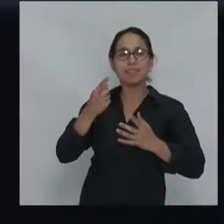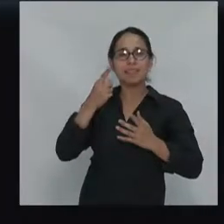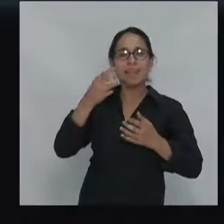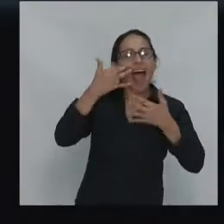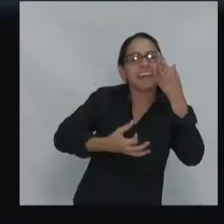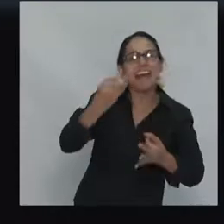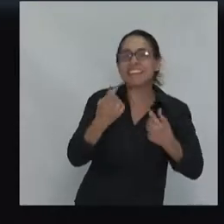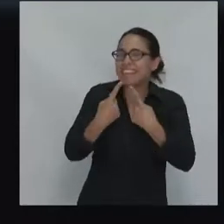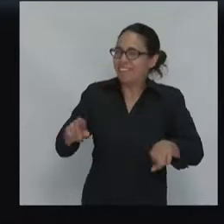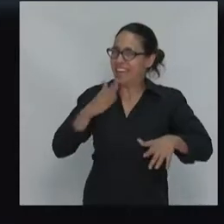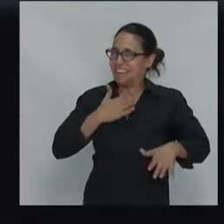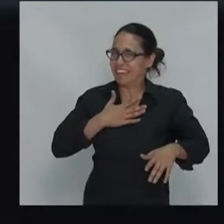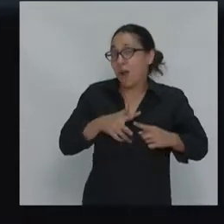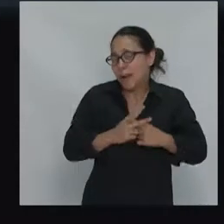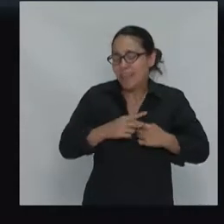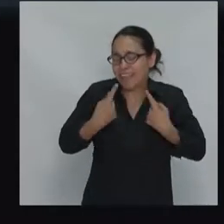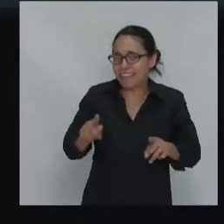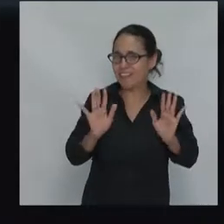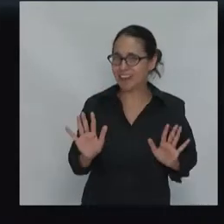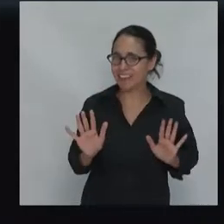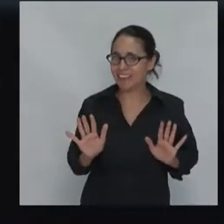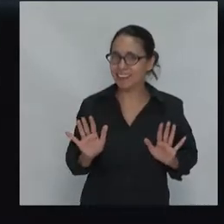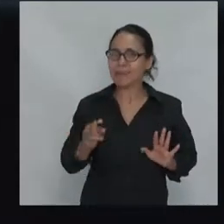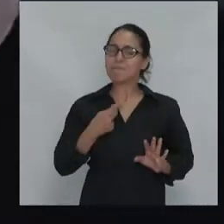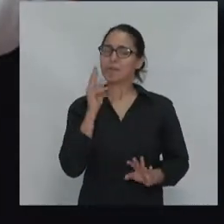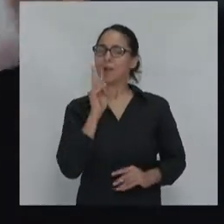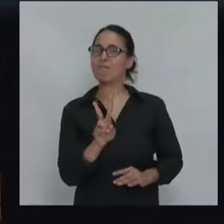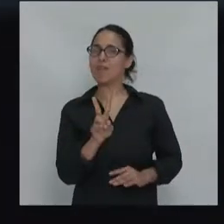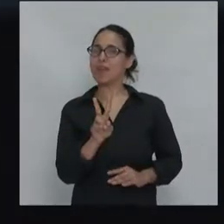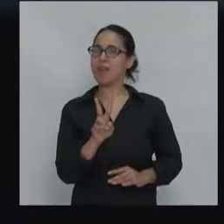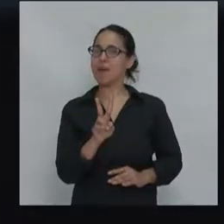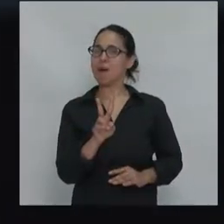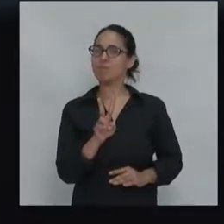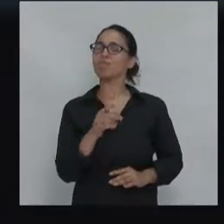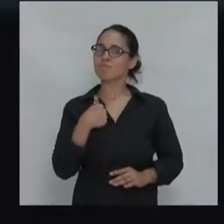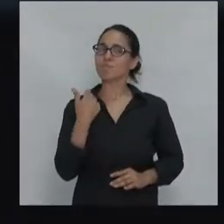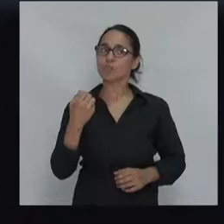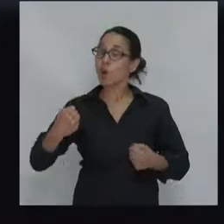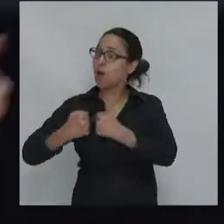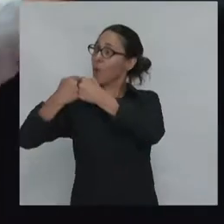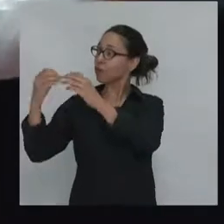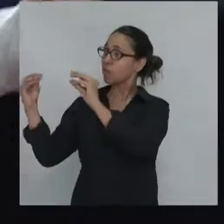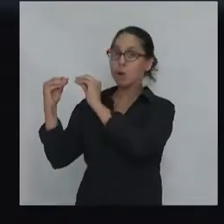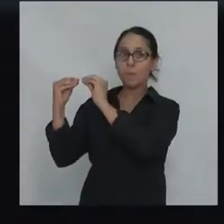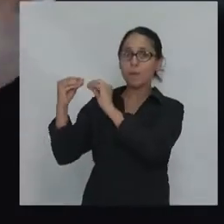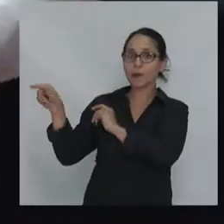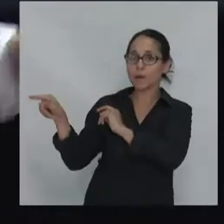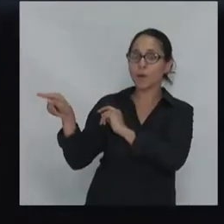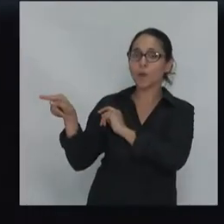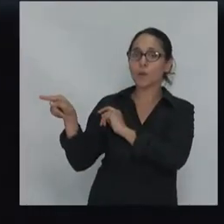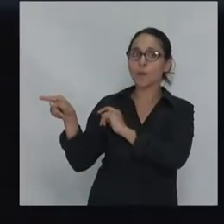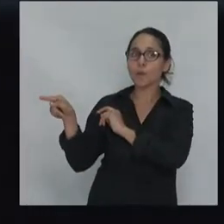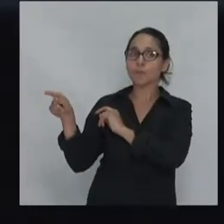análisis y con eso estoy de acuerdo con mi colega que tenía